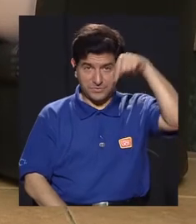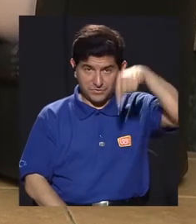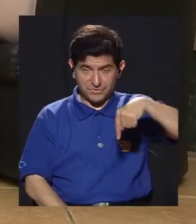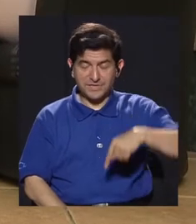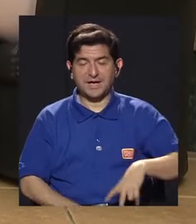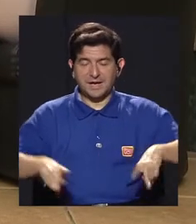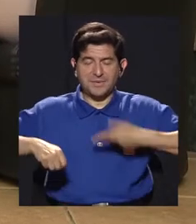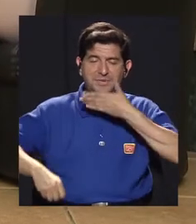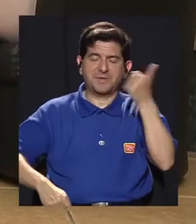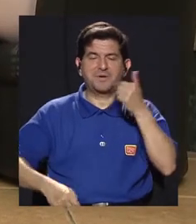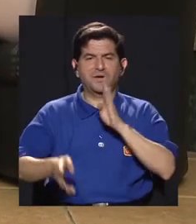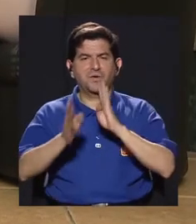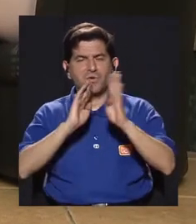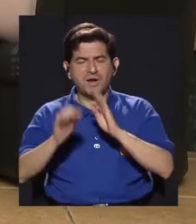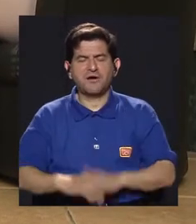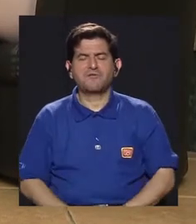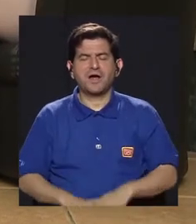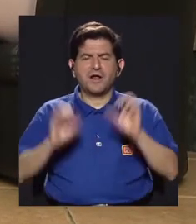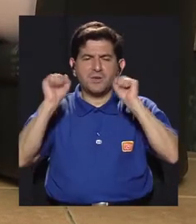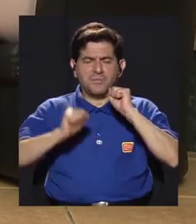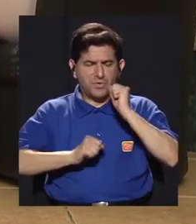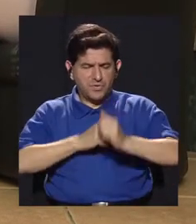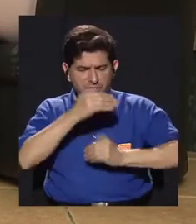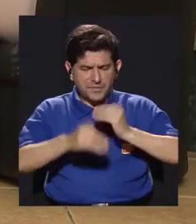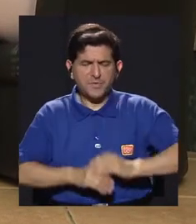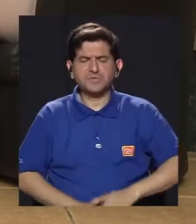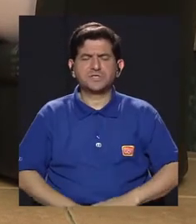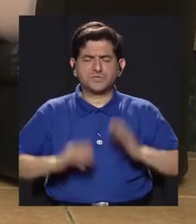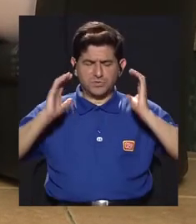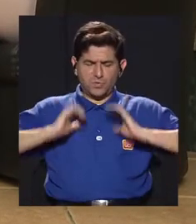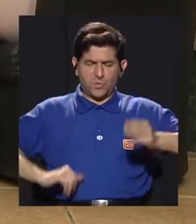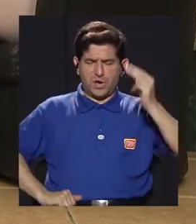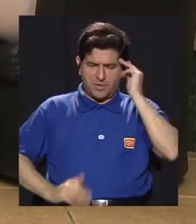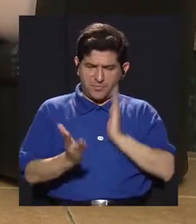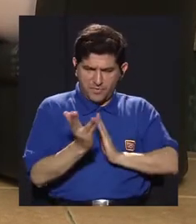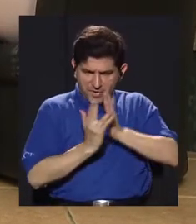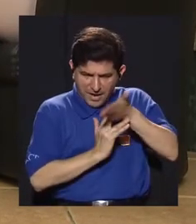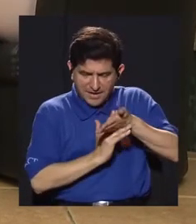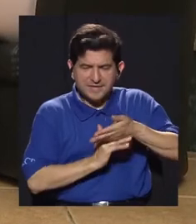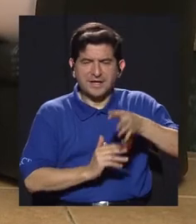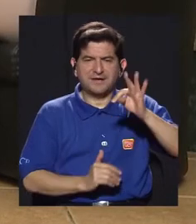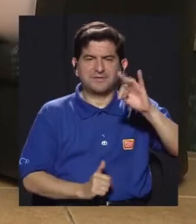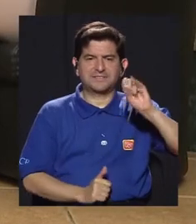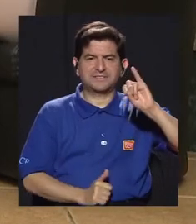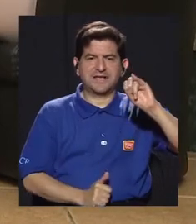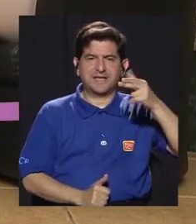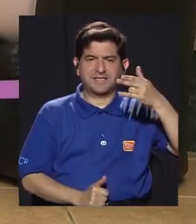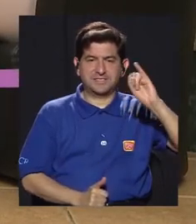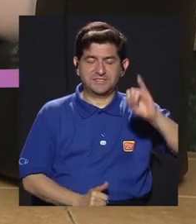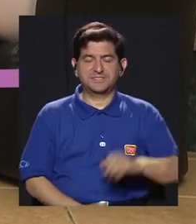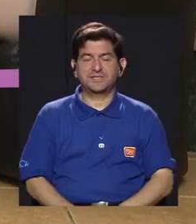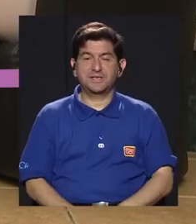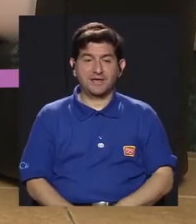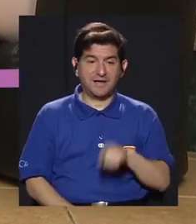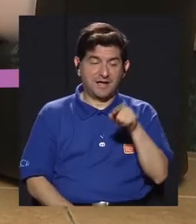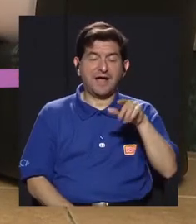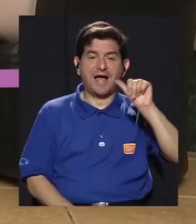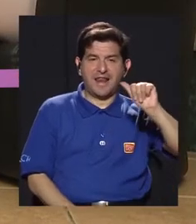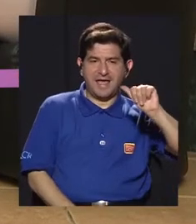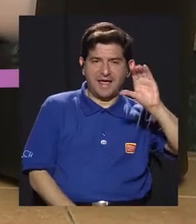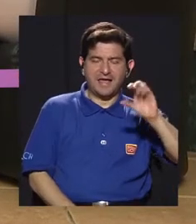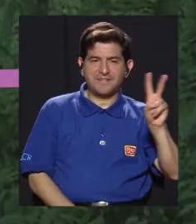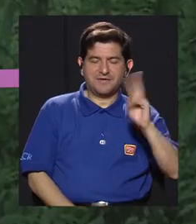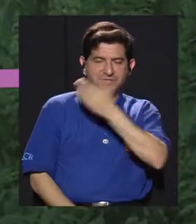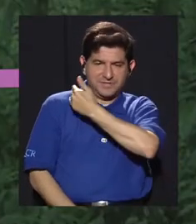Somos Vivir Mejor y estamos conversando acerca de cómo cultivar nuestro cuerpo y la mente a través del Tai Chi y para ello contamos con la presencia de